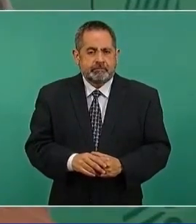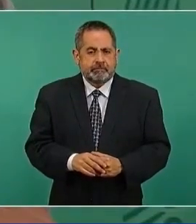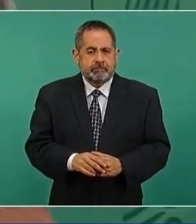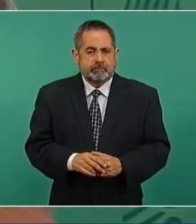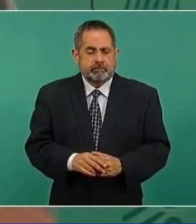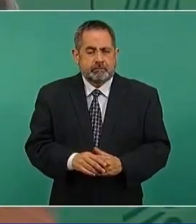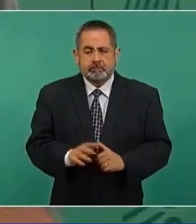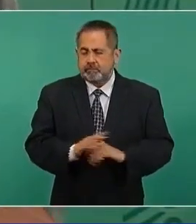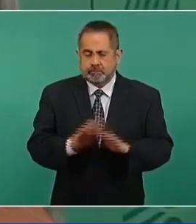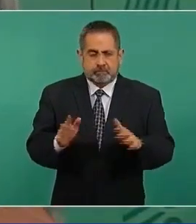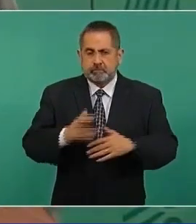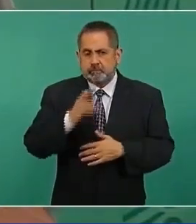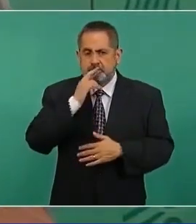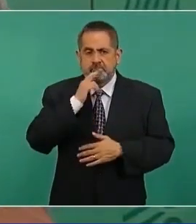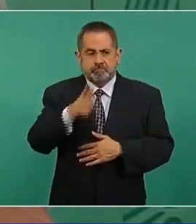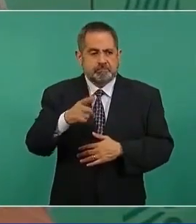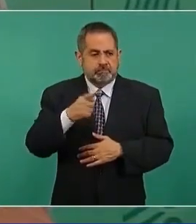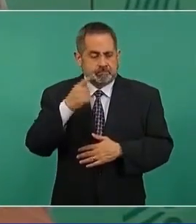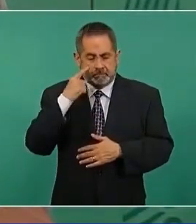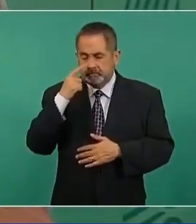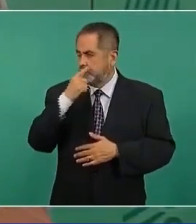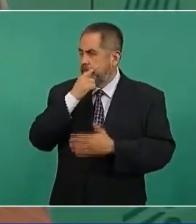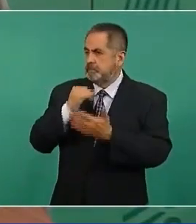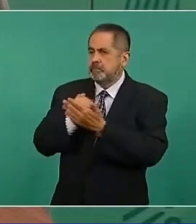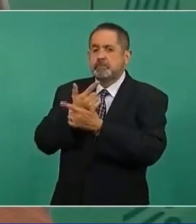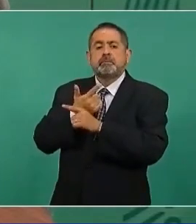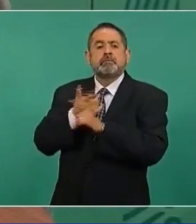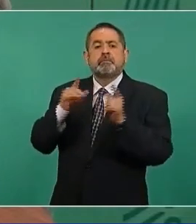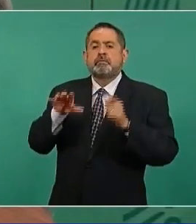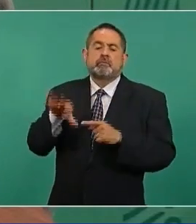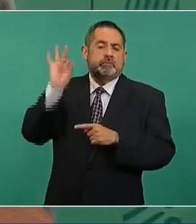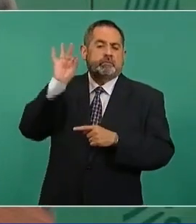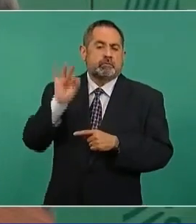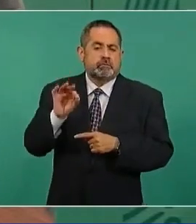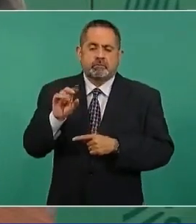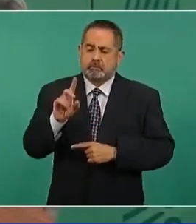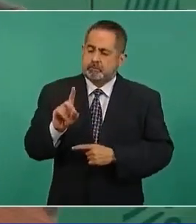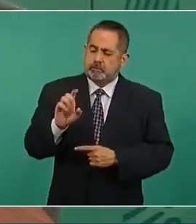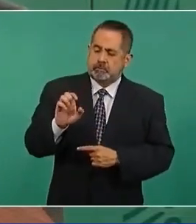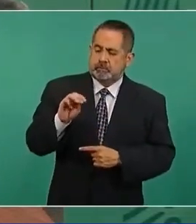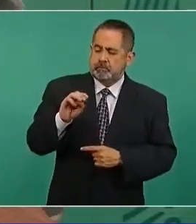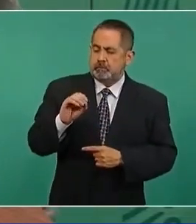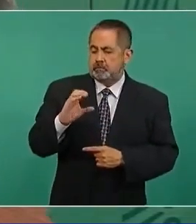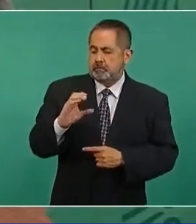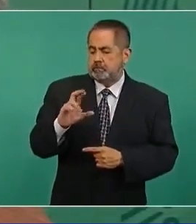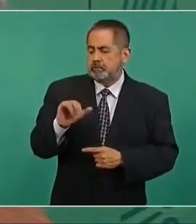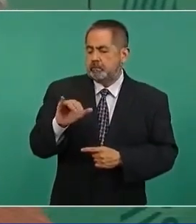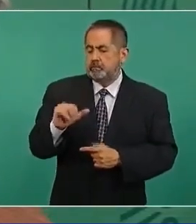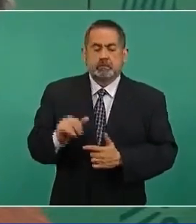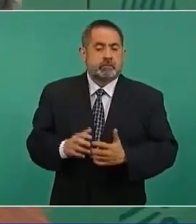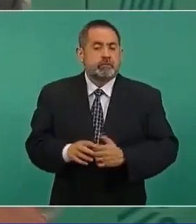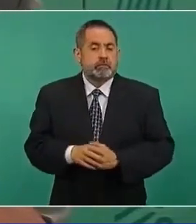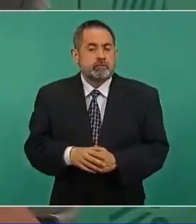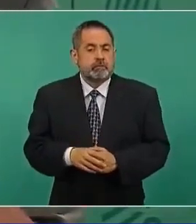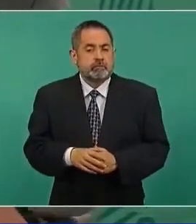Lo mejor es la democracia, pero bueno, este consejo